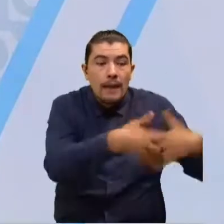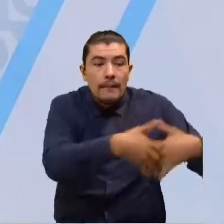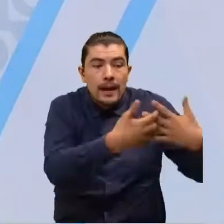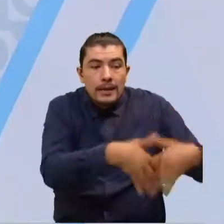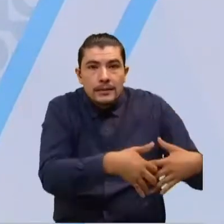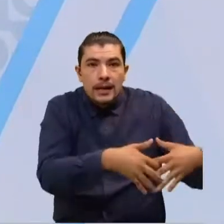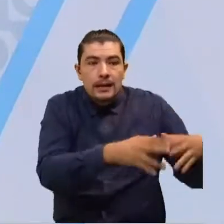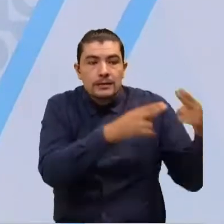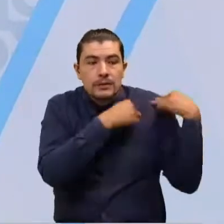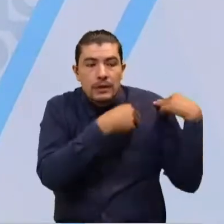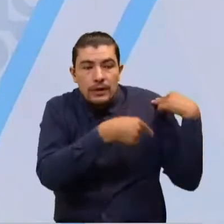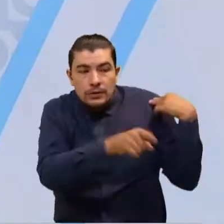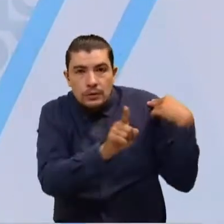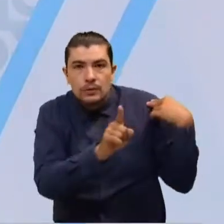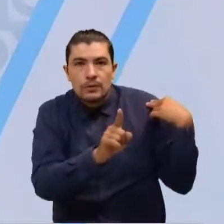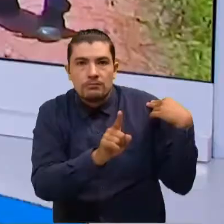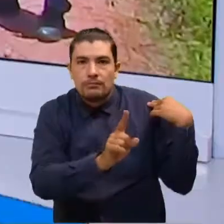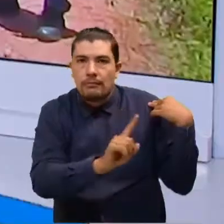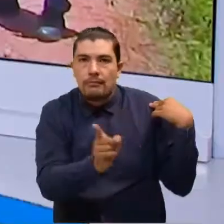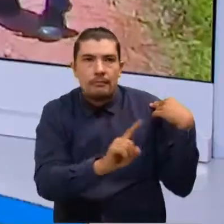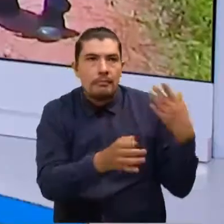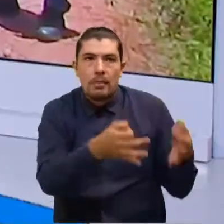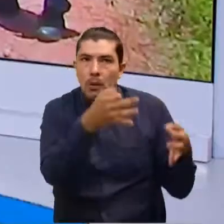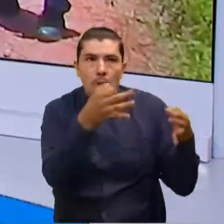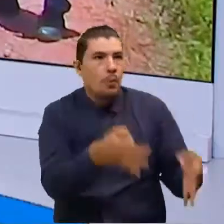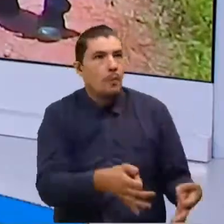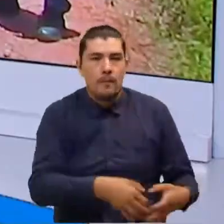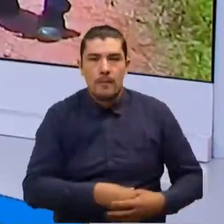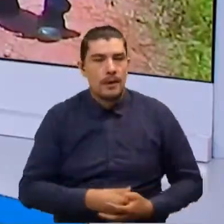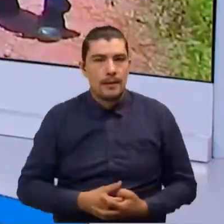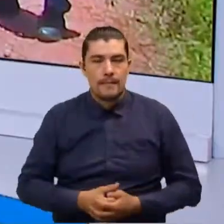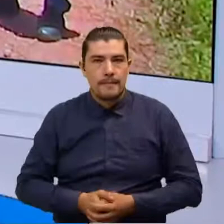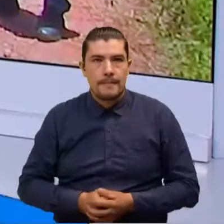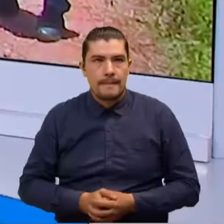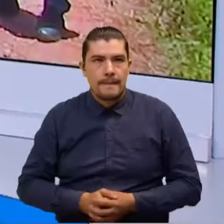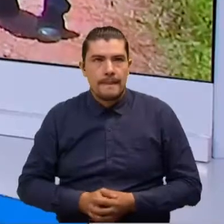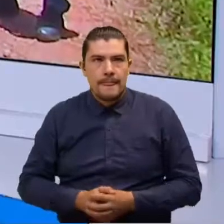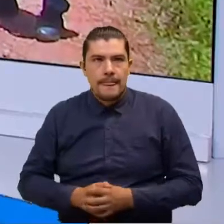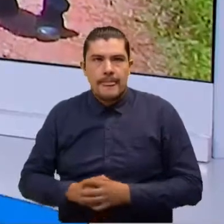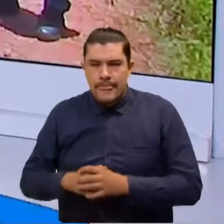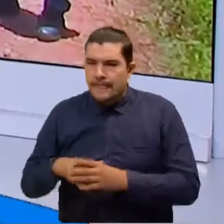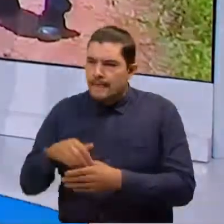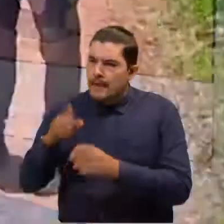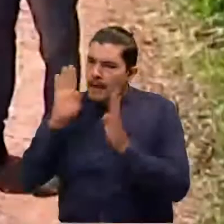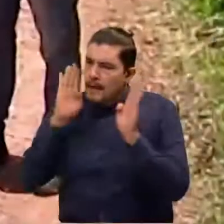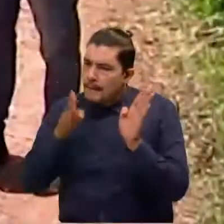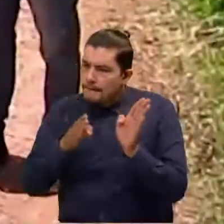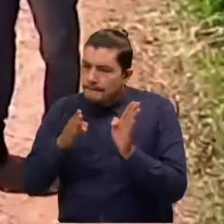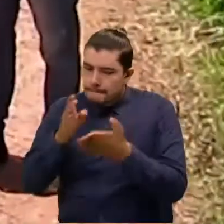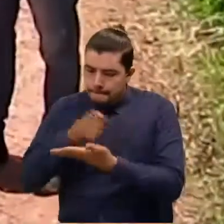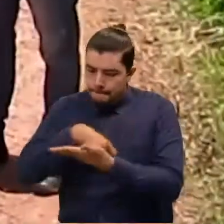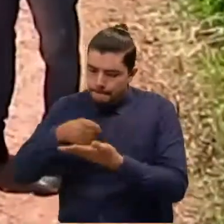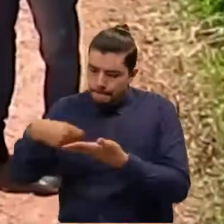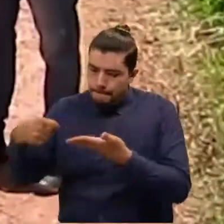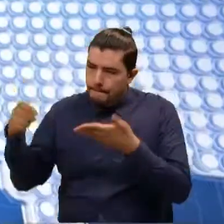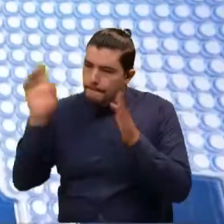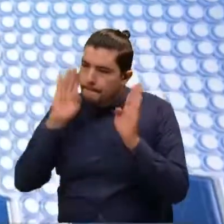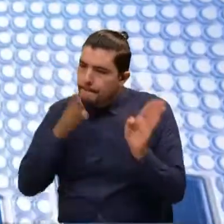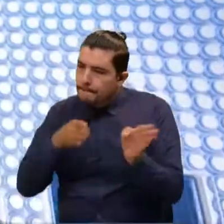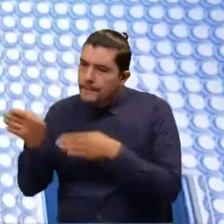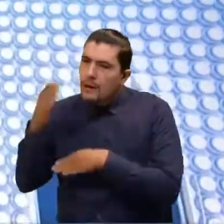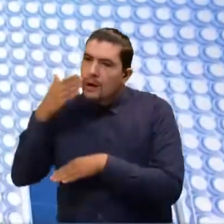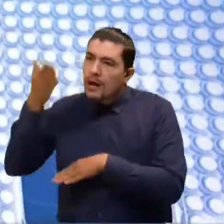no ha cumplido. Escuchemos. En la ejecución del contrato plan, que hace más de ocho años se